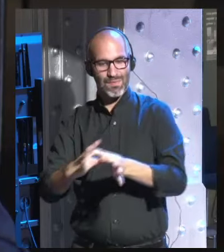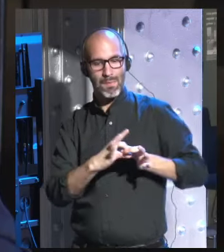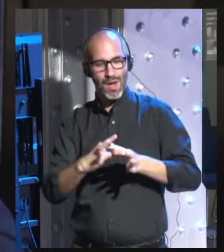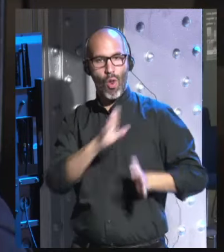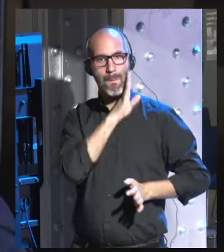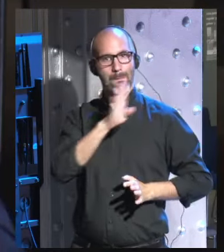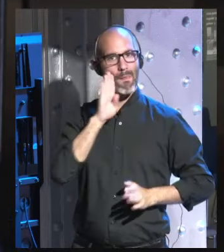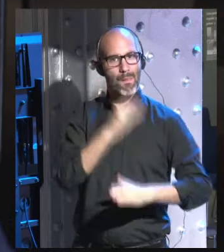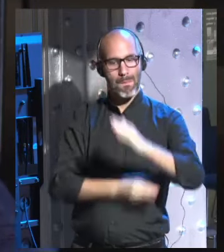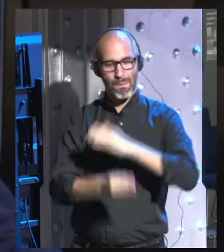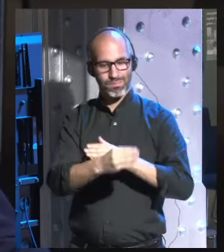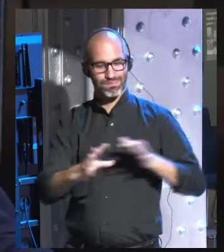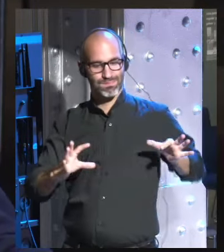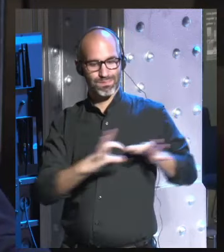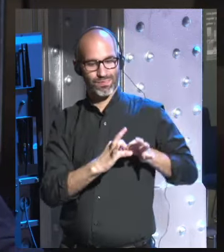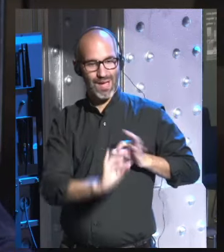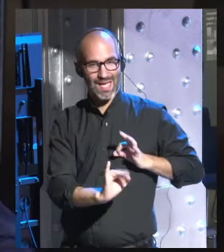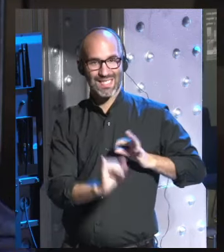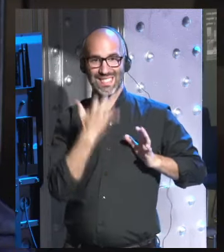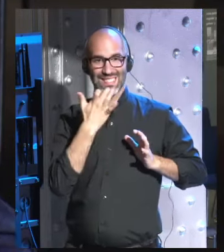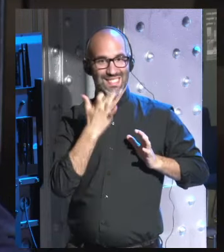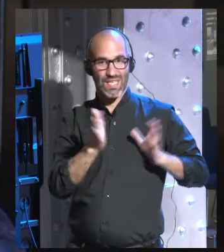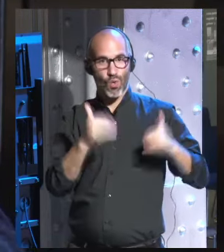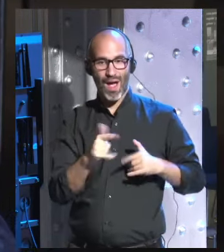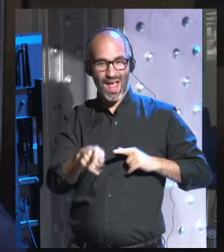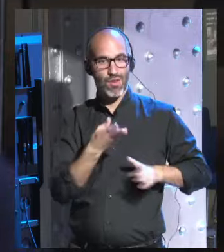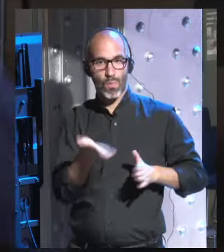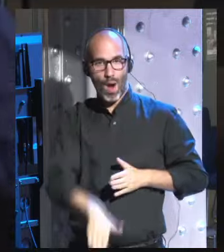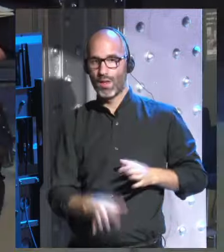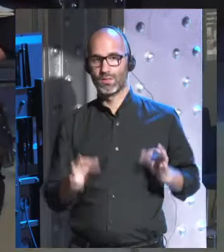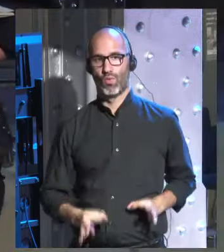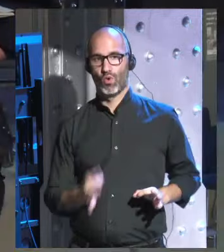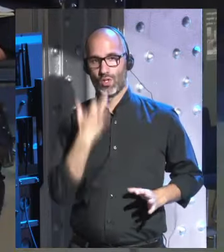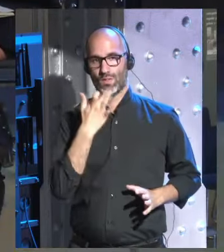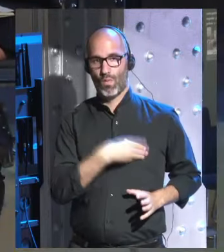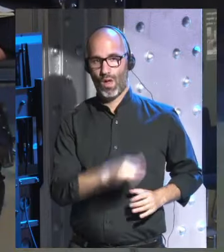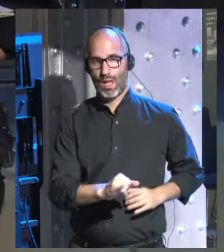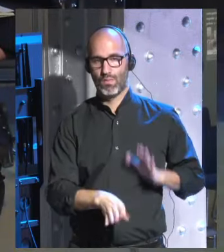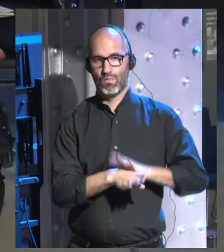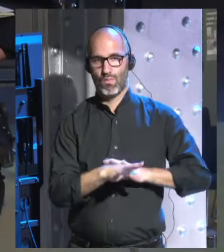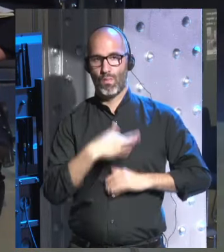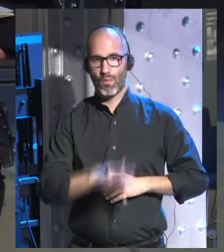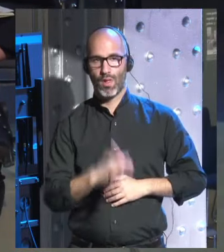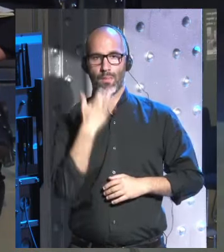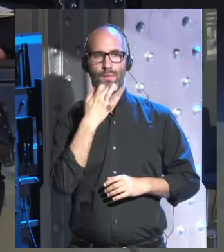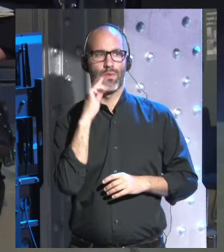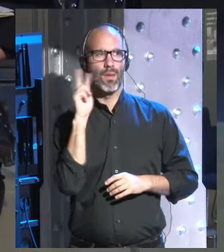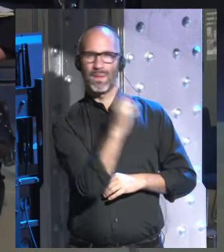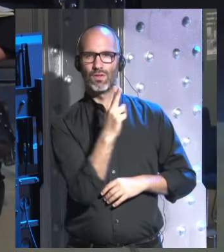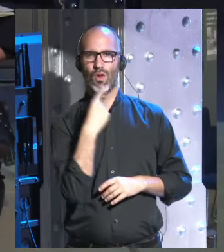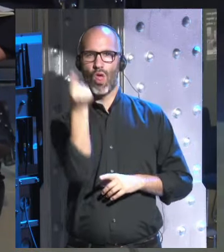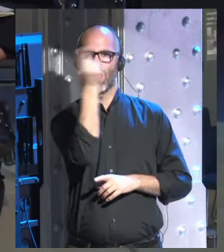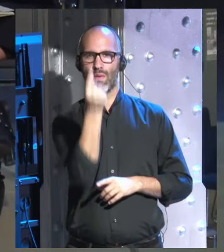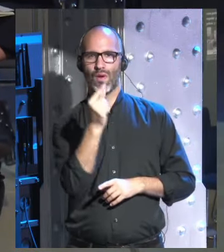madre y sus crías las crías no sobreviven los dibujos de Enrique Flores porque además